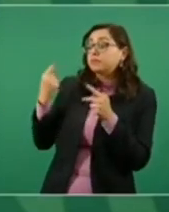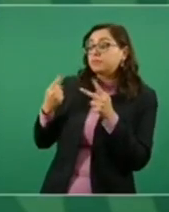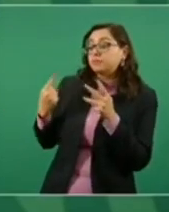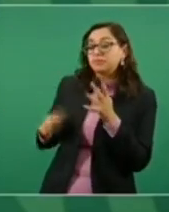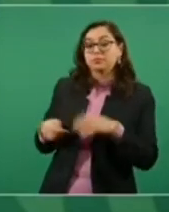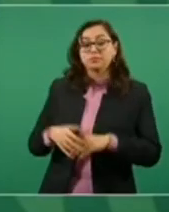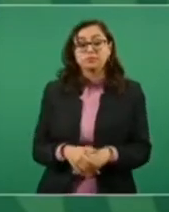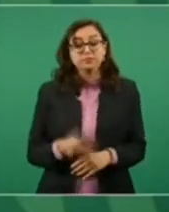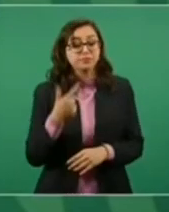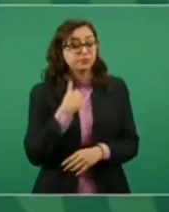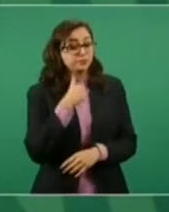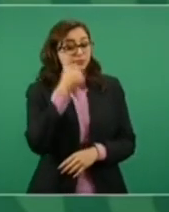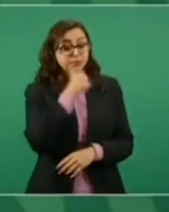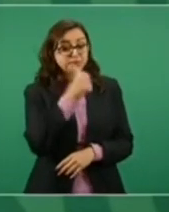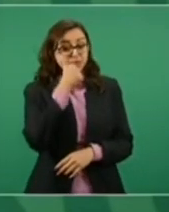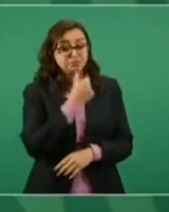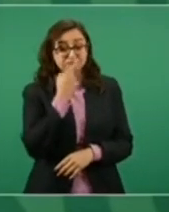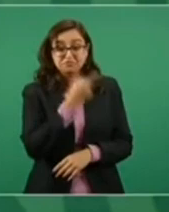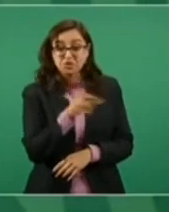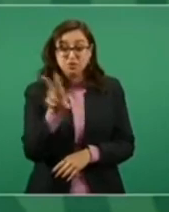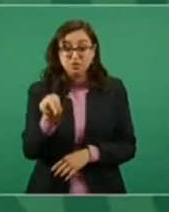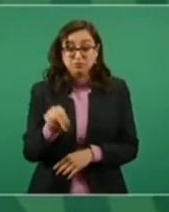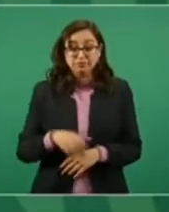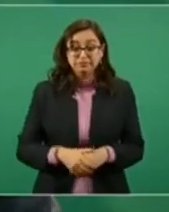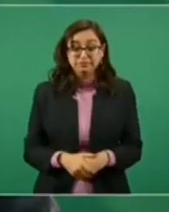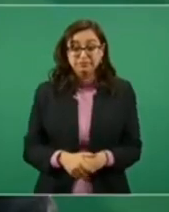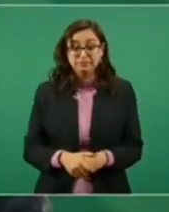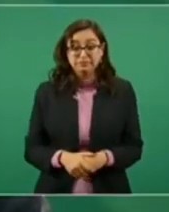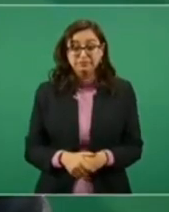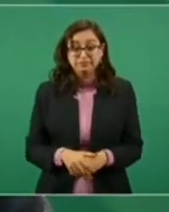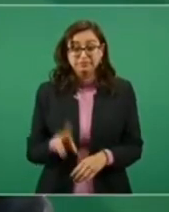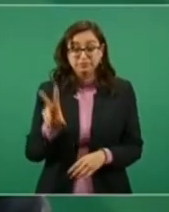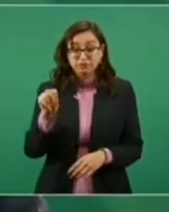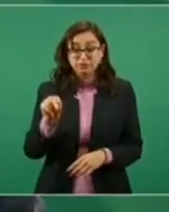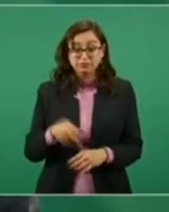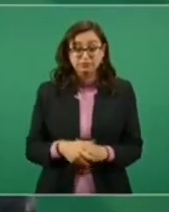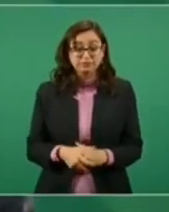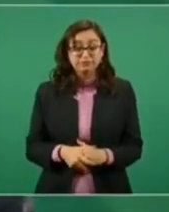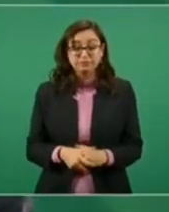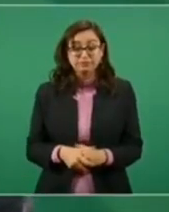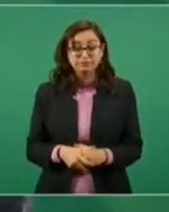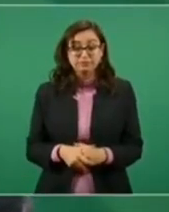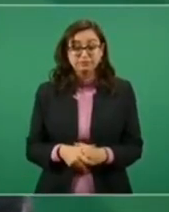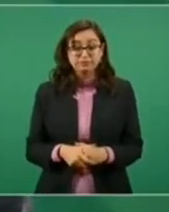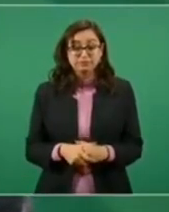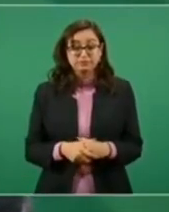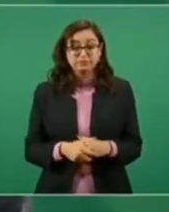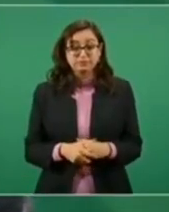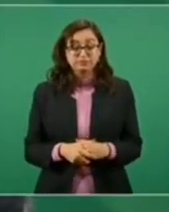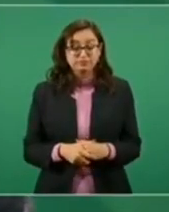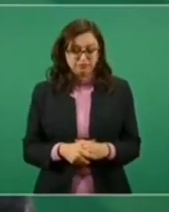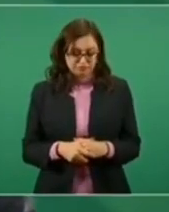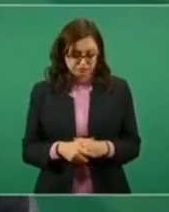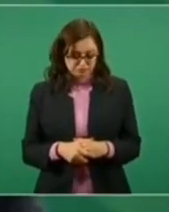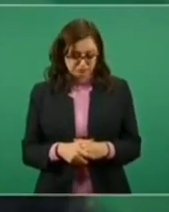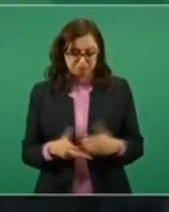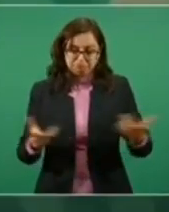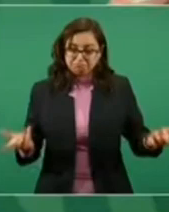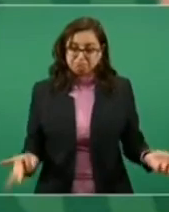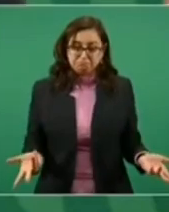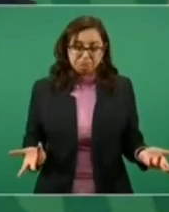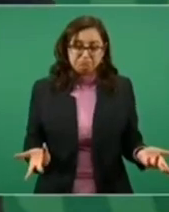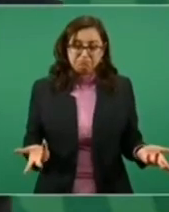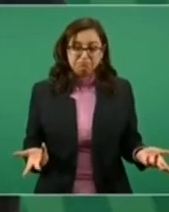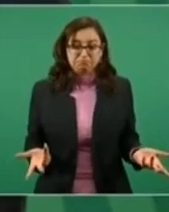Y mi respuesta es no, no es